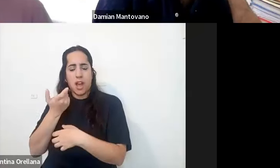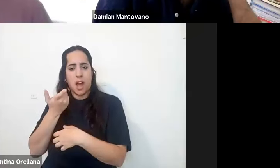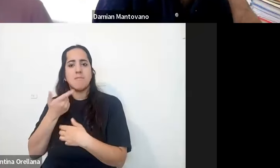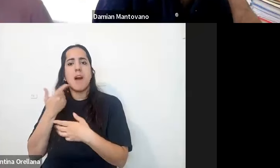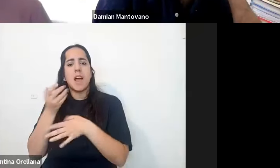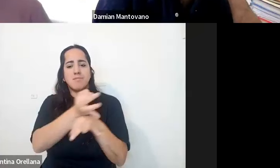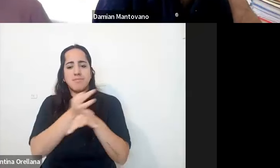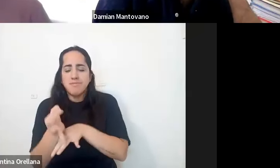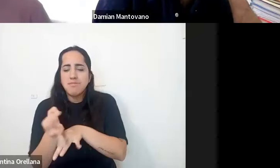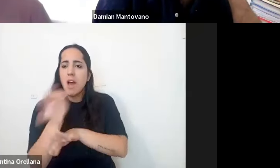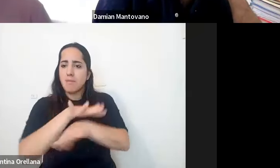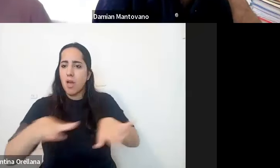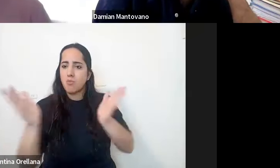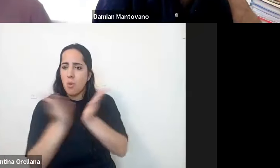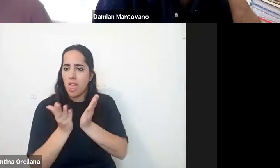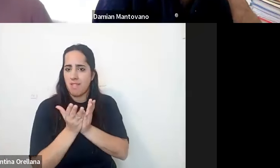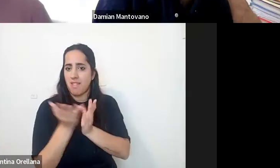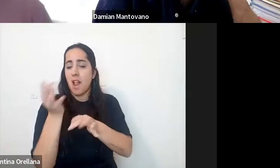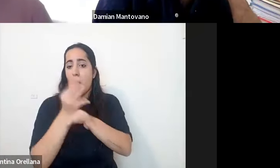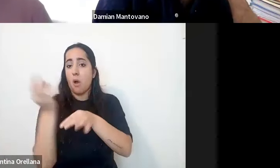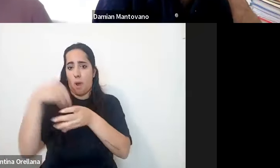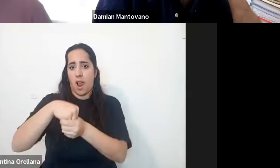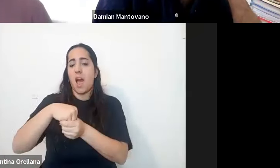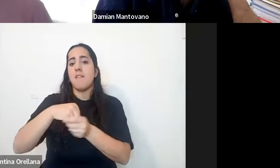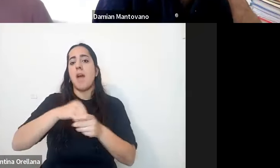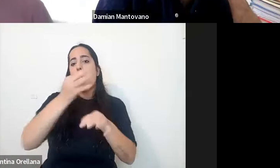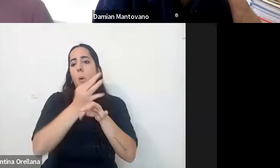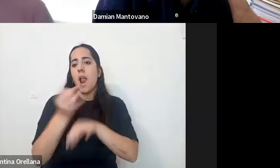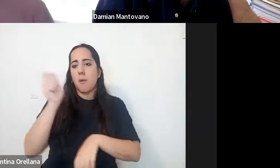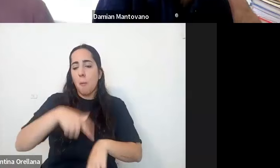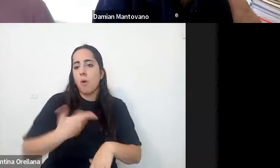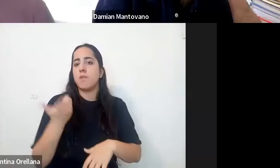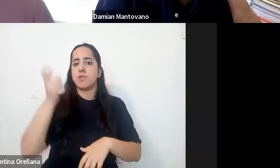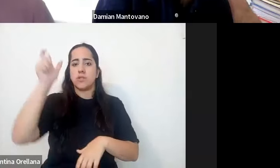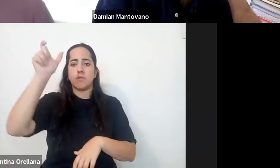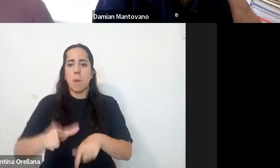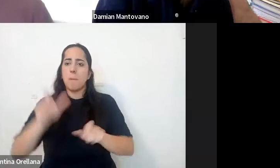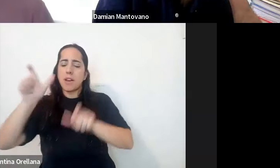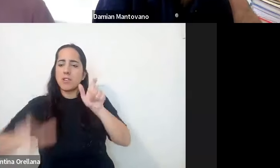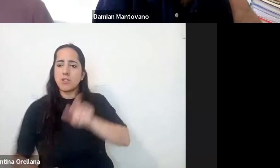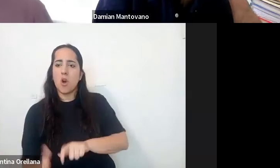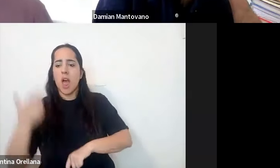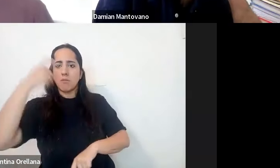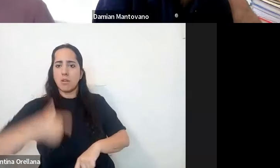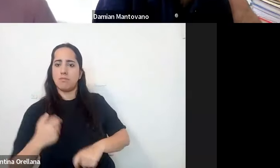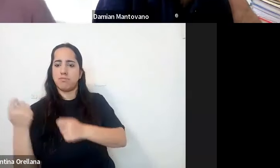estudiantes que están escolarizados en medios comunes estas personas recursos son muy importantes